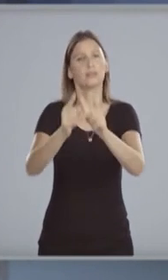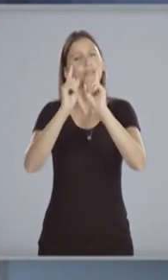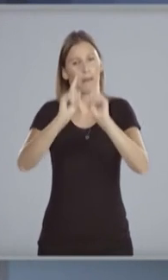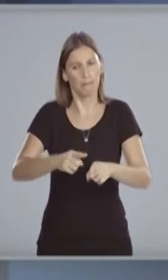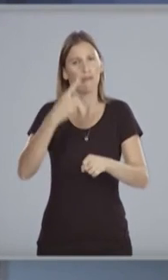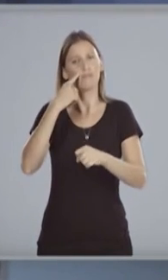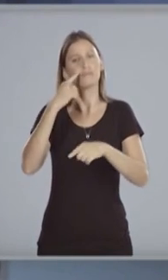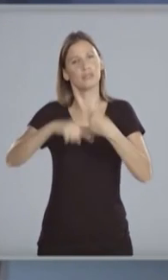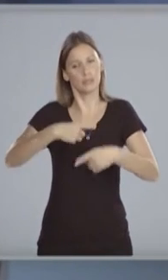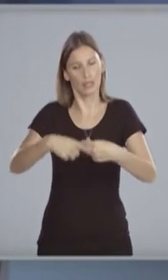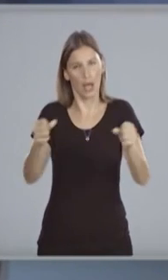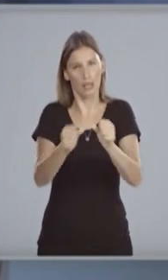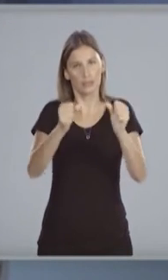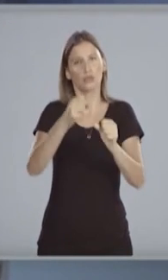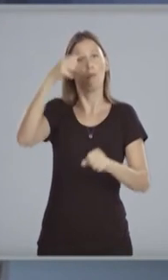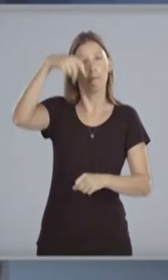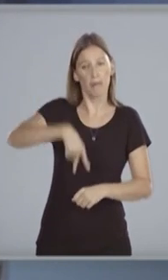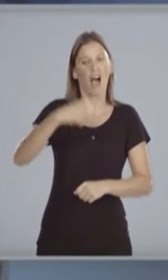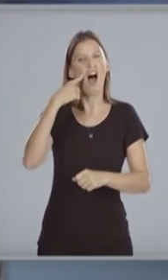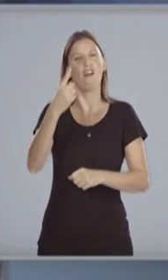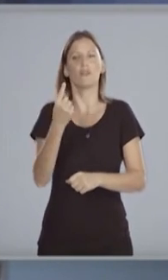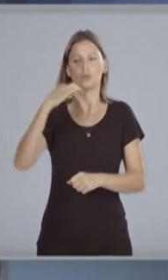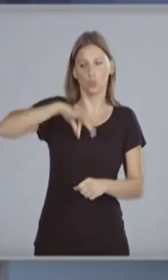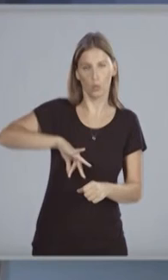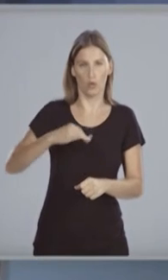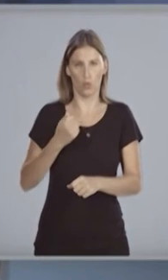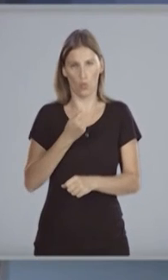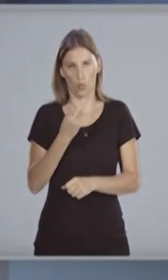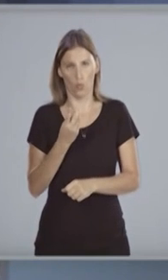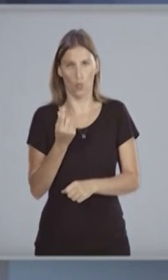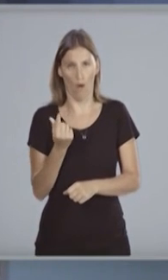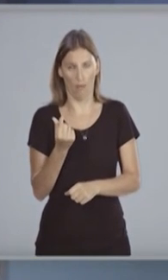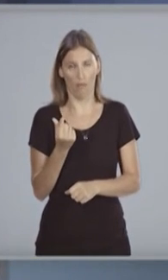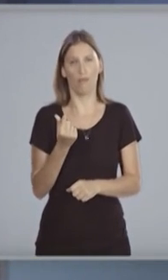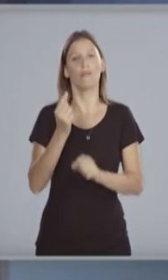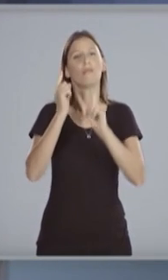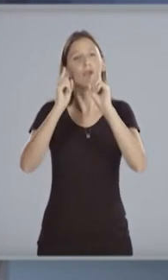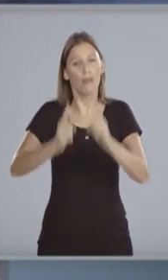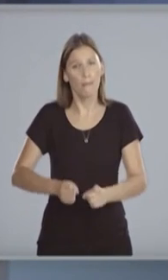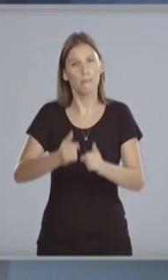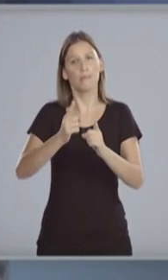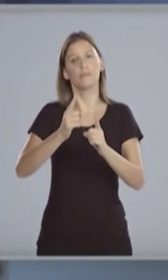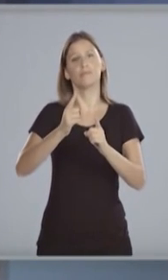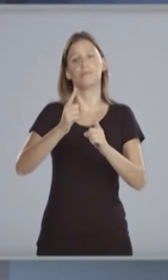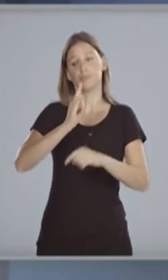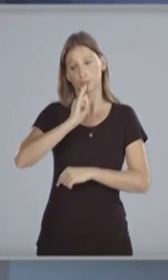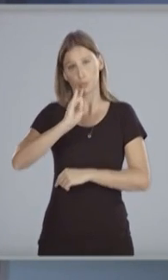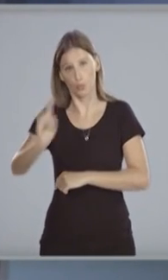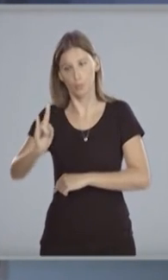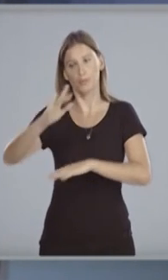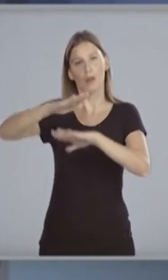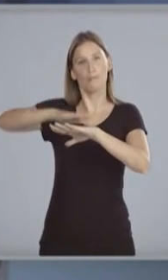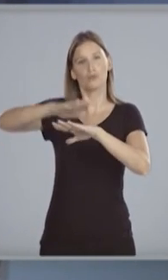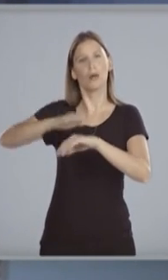seguiremos instrumentando este plan según franjas de ingreso mensual. Se encomendará al plan